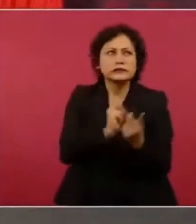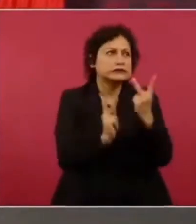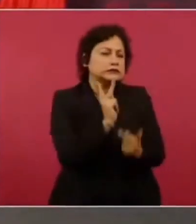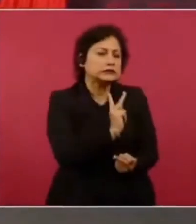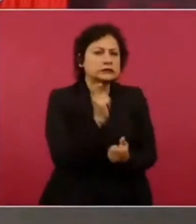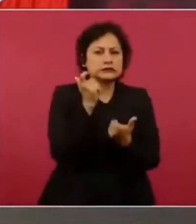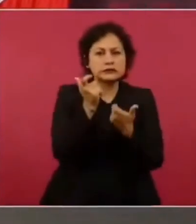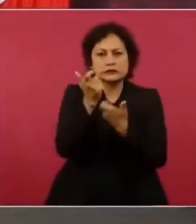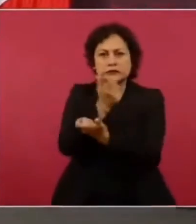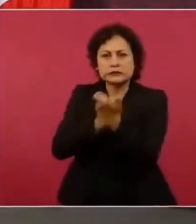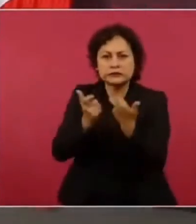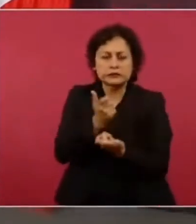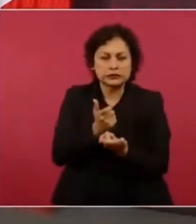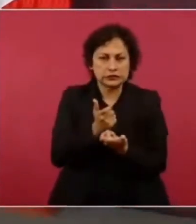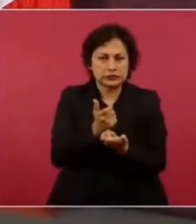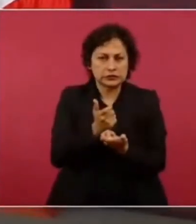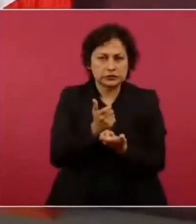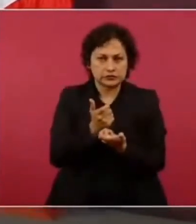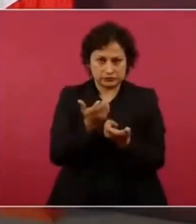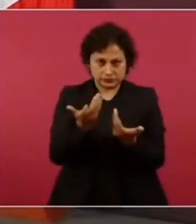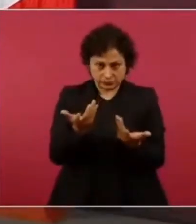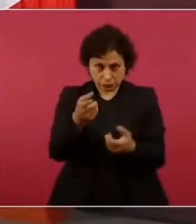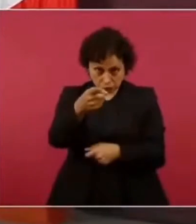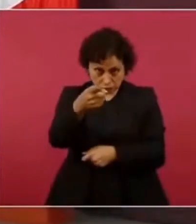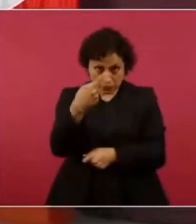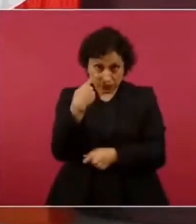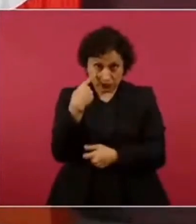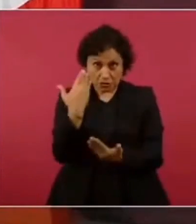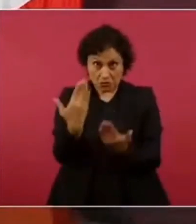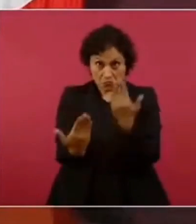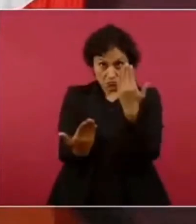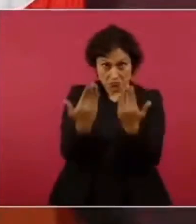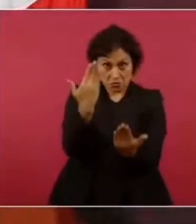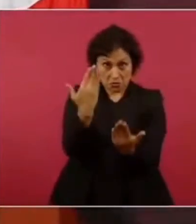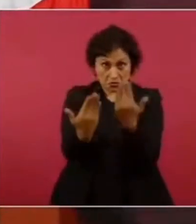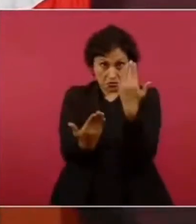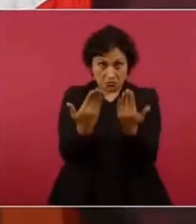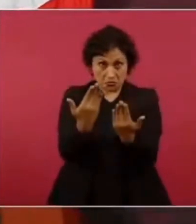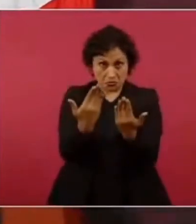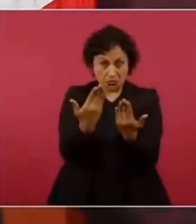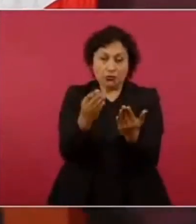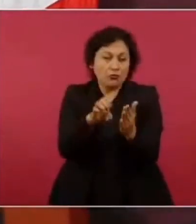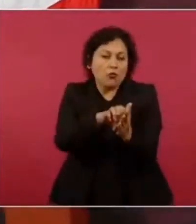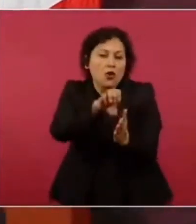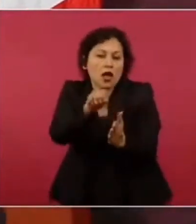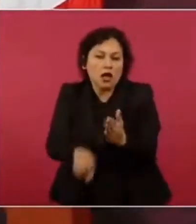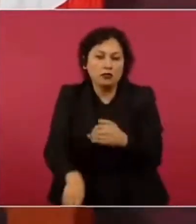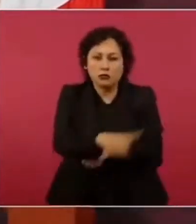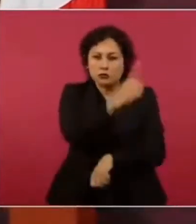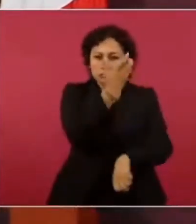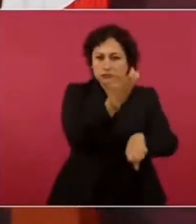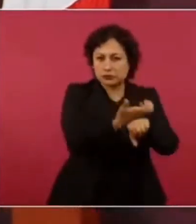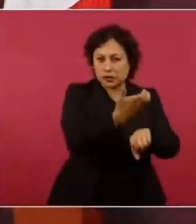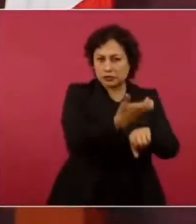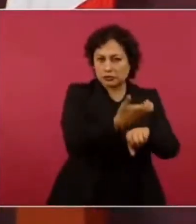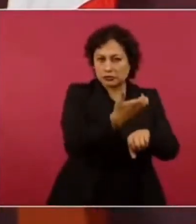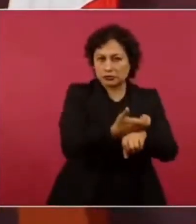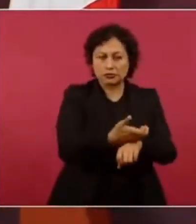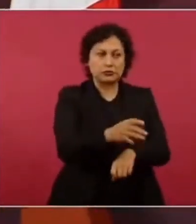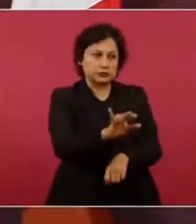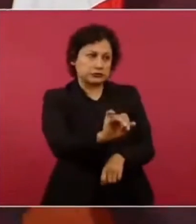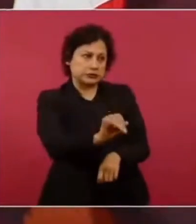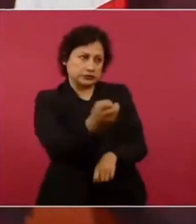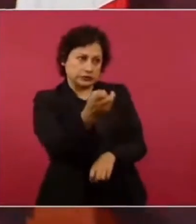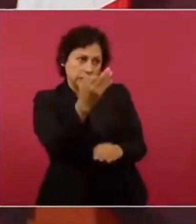vale la pena ¿no? sí vale la pena sólo la deuda en Estados Unidos que ahorita su economía está estancada